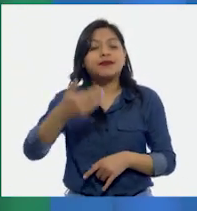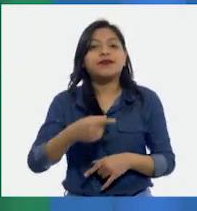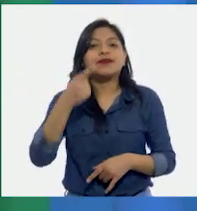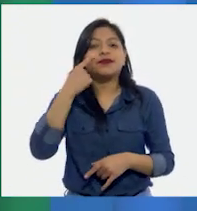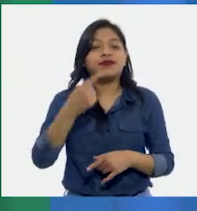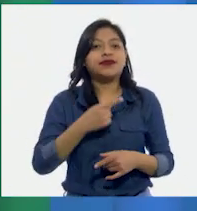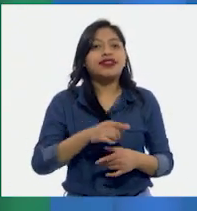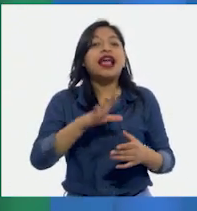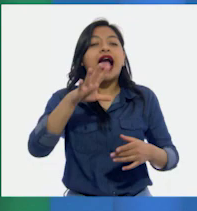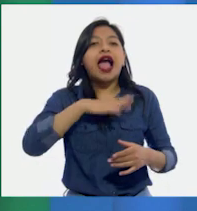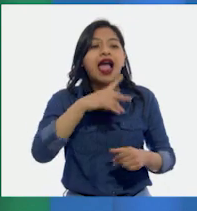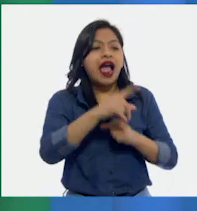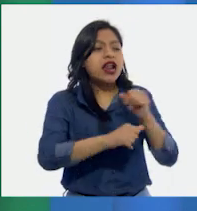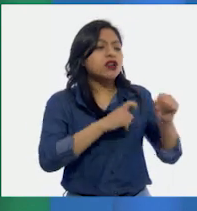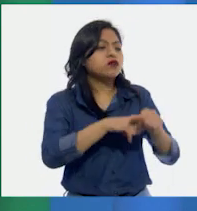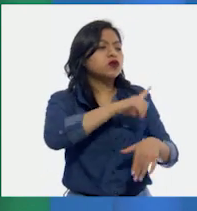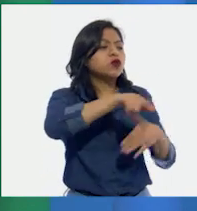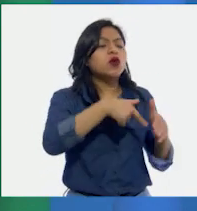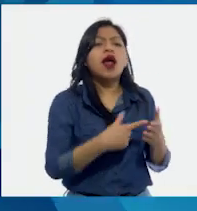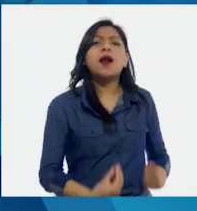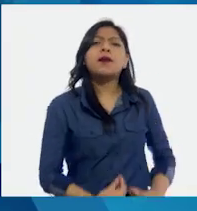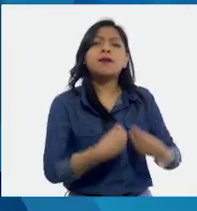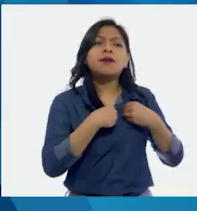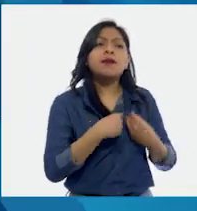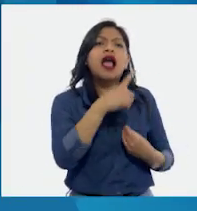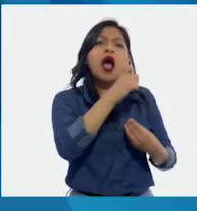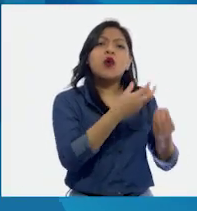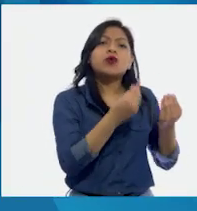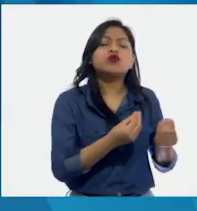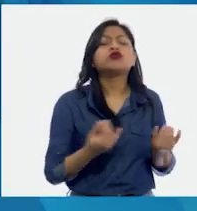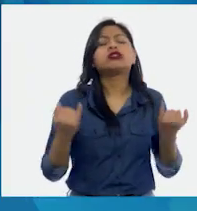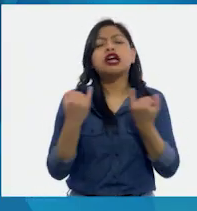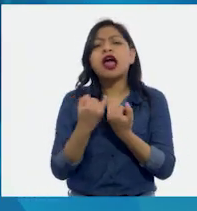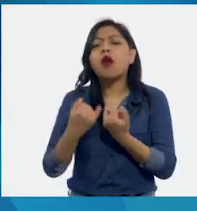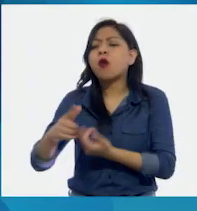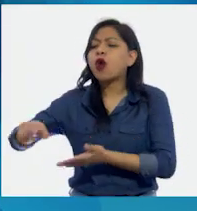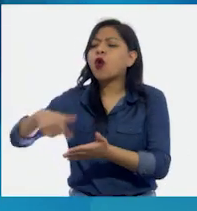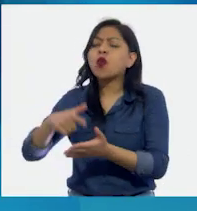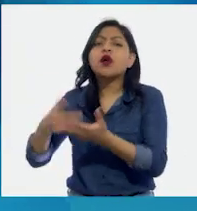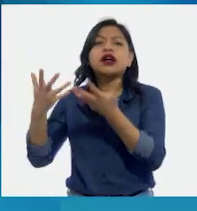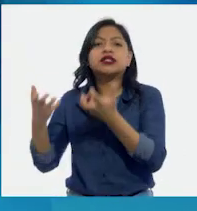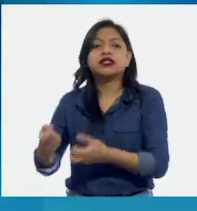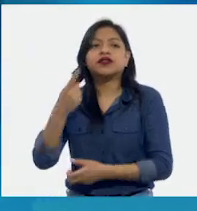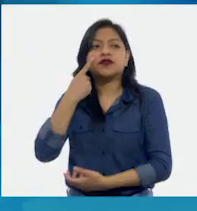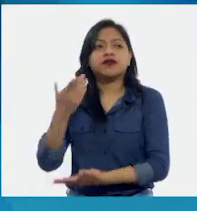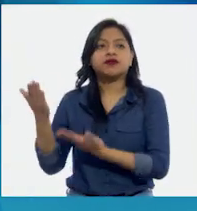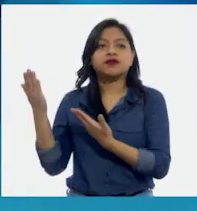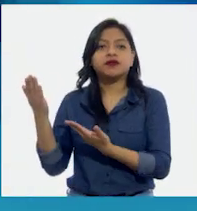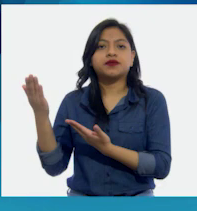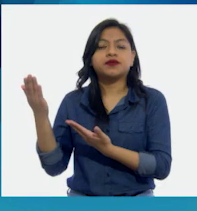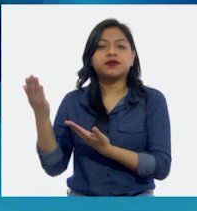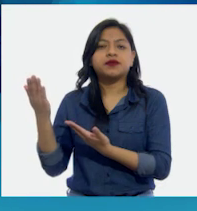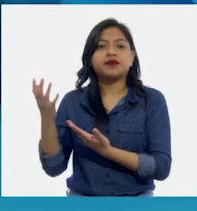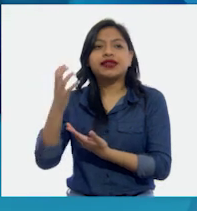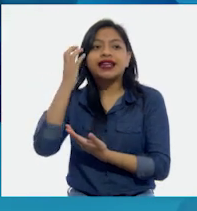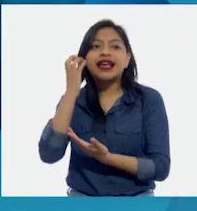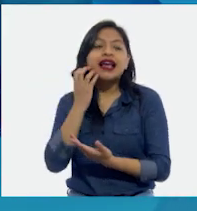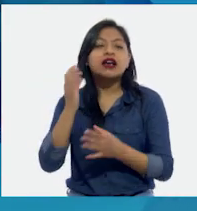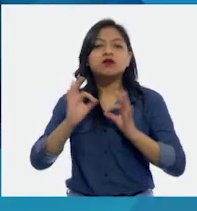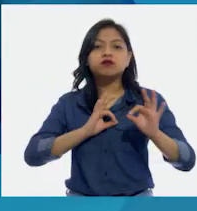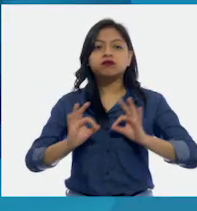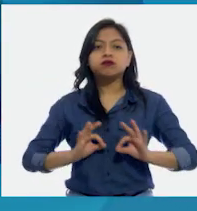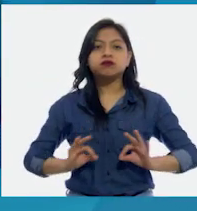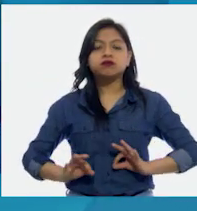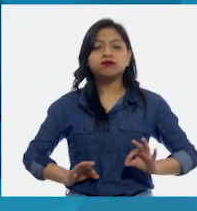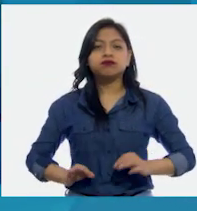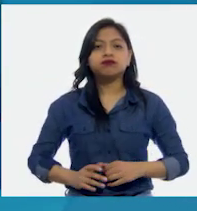regiones húmedas como en zonas de pastizales, como es el caso del jaguar. El jaguar lo